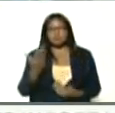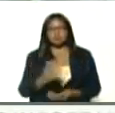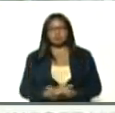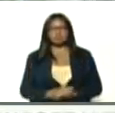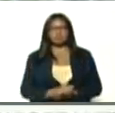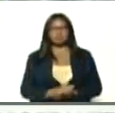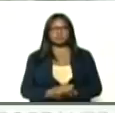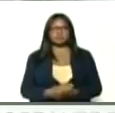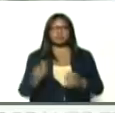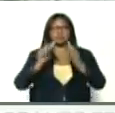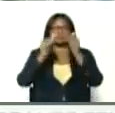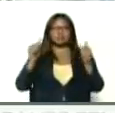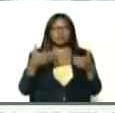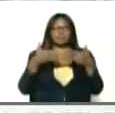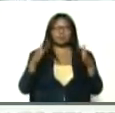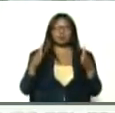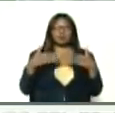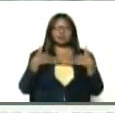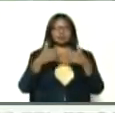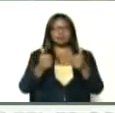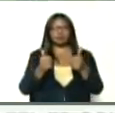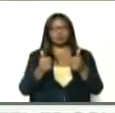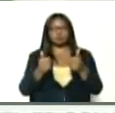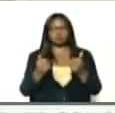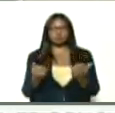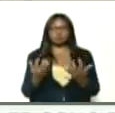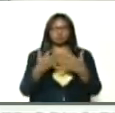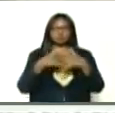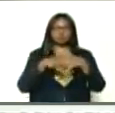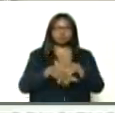sistema público de salud, bien articulado,